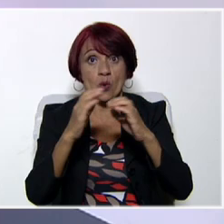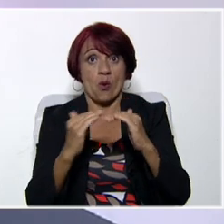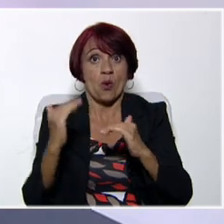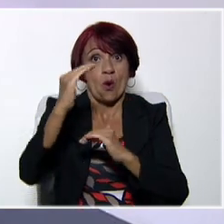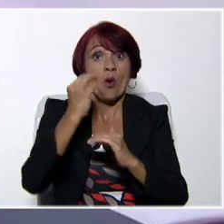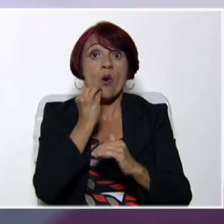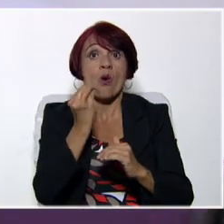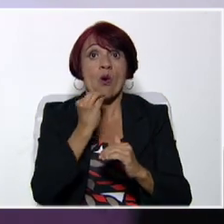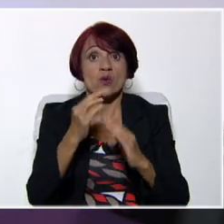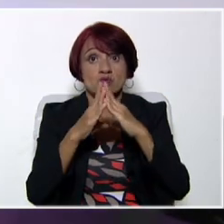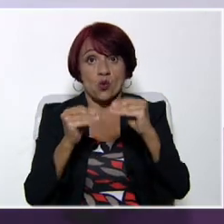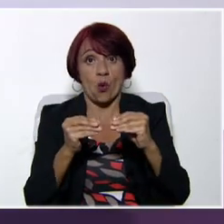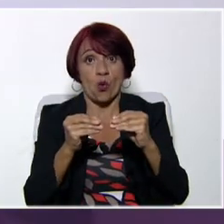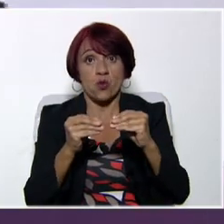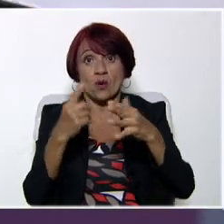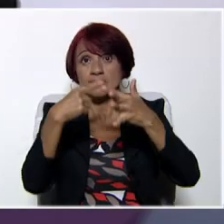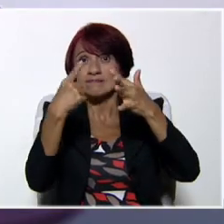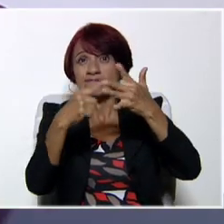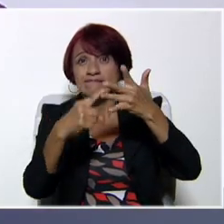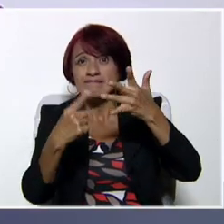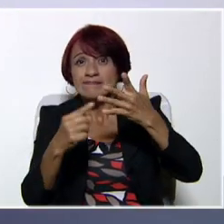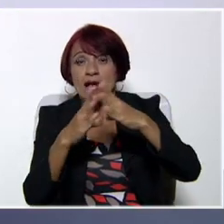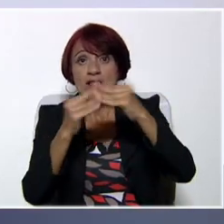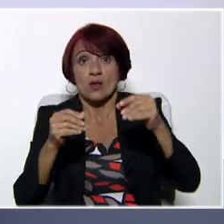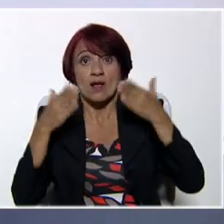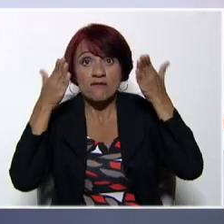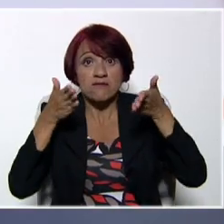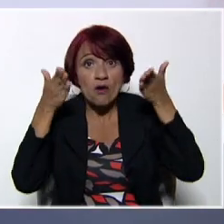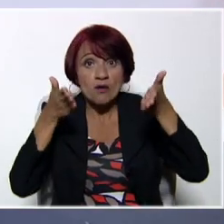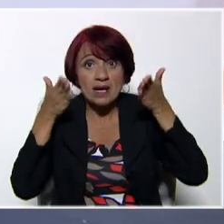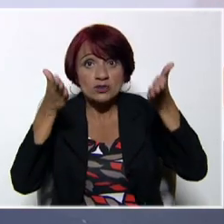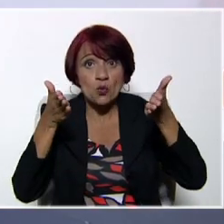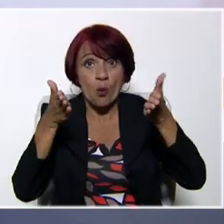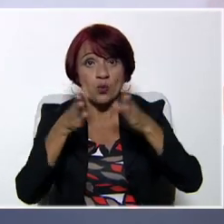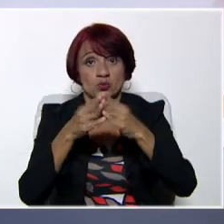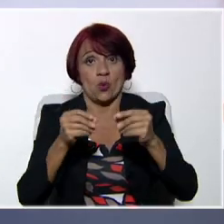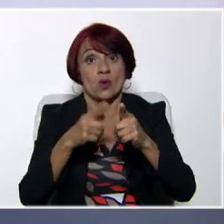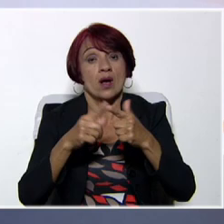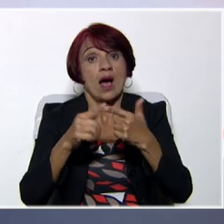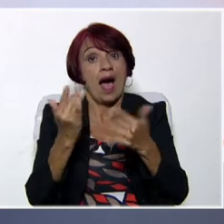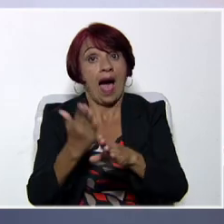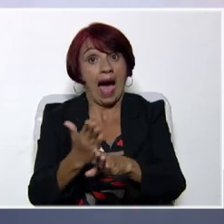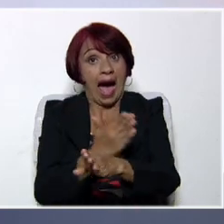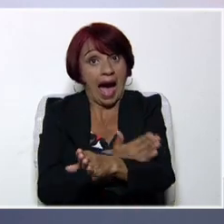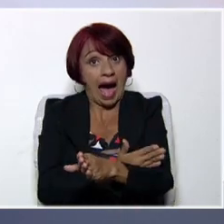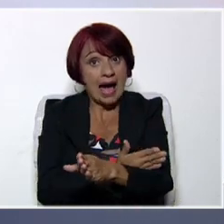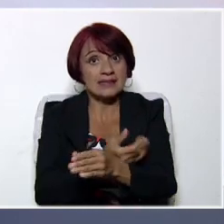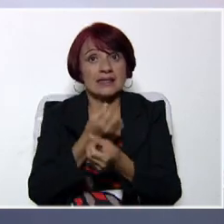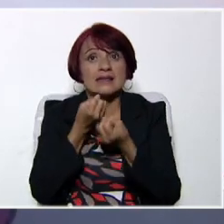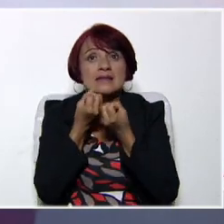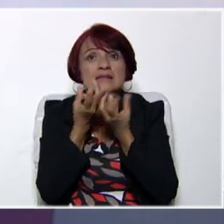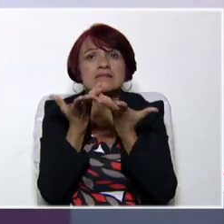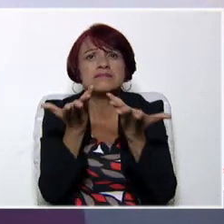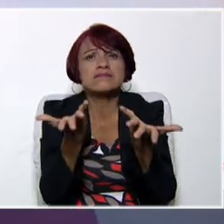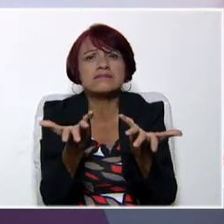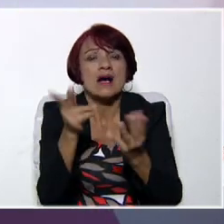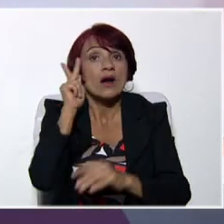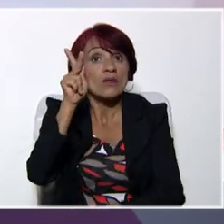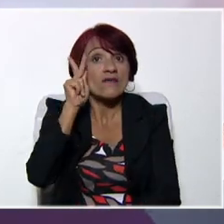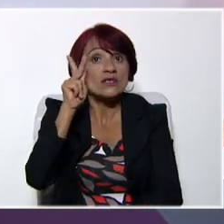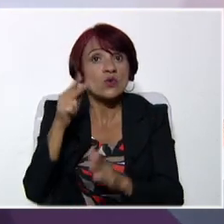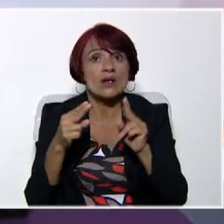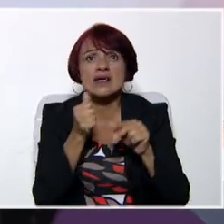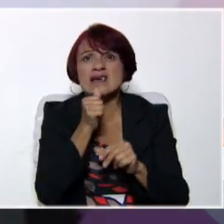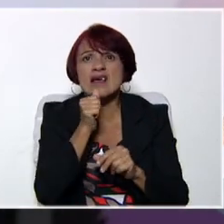jóvenes y adultos en todas las áreas de formación. Por eso, antes de contarles qué profesores nos